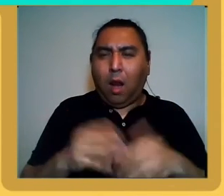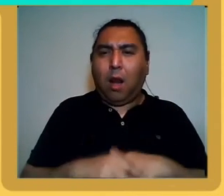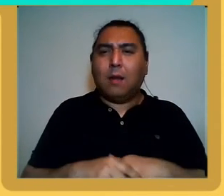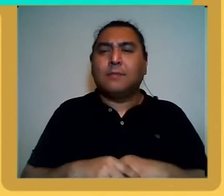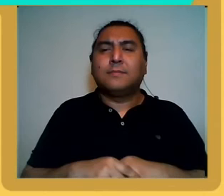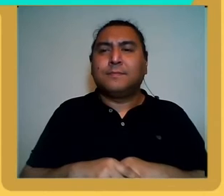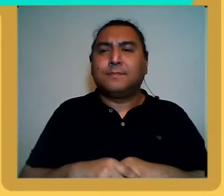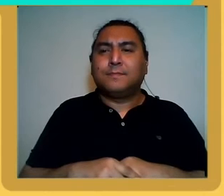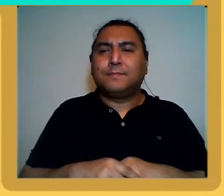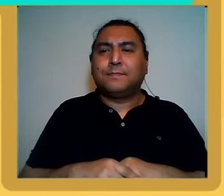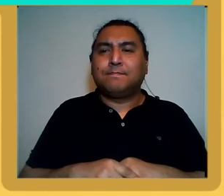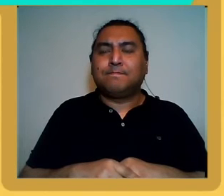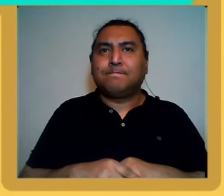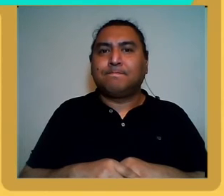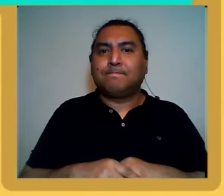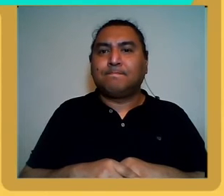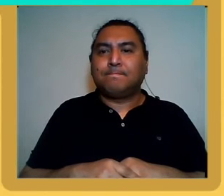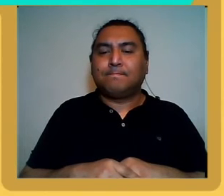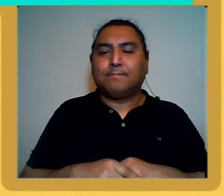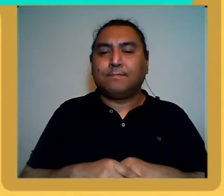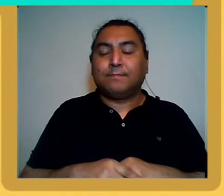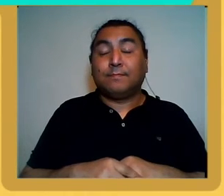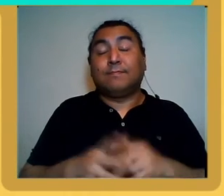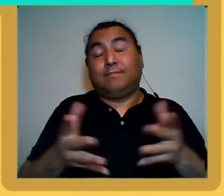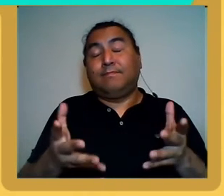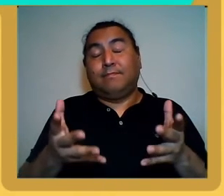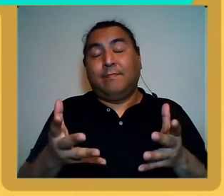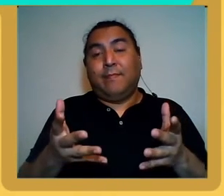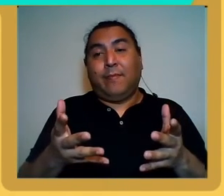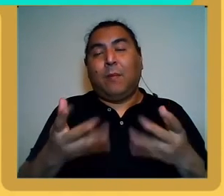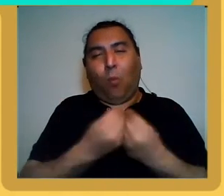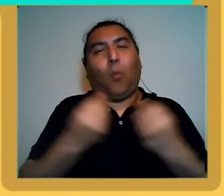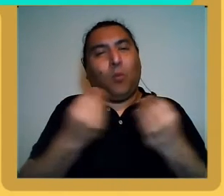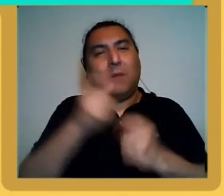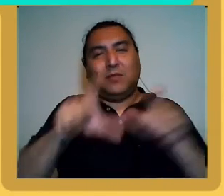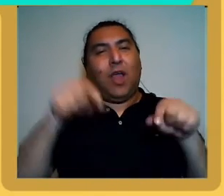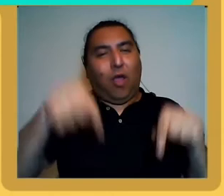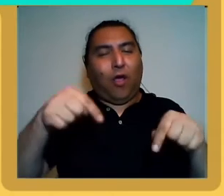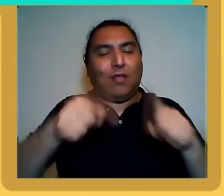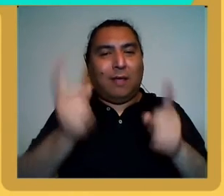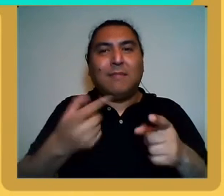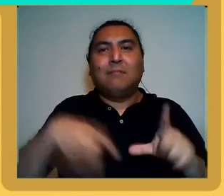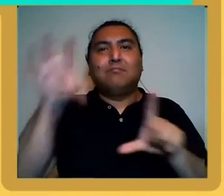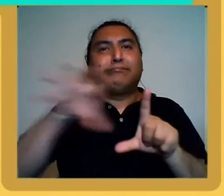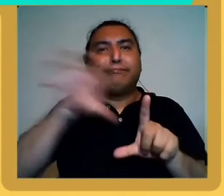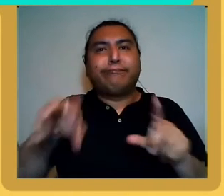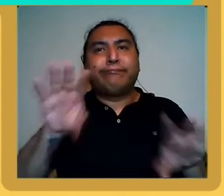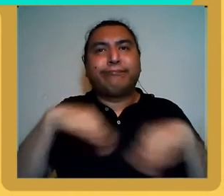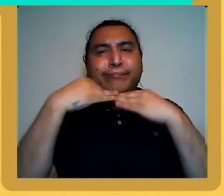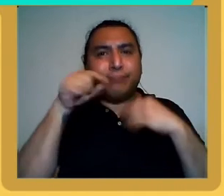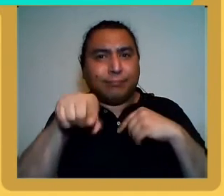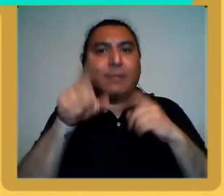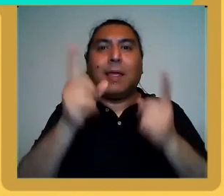A ver, dificultades, como seguramente muchos de los que están participando hoy, uno tiene que, los